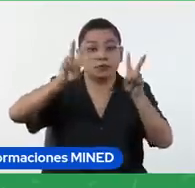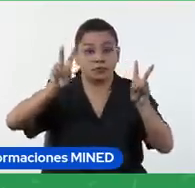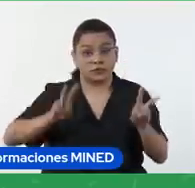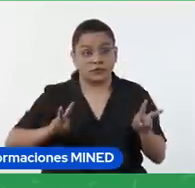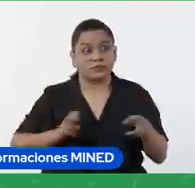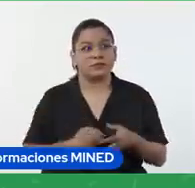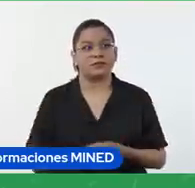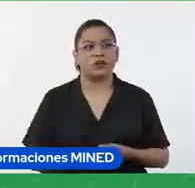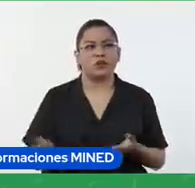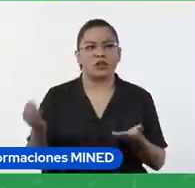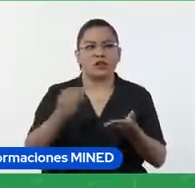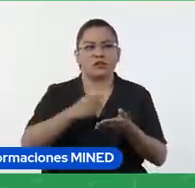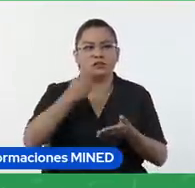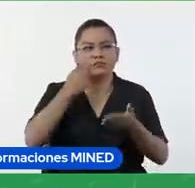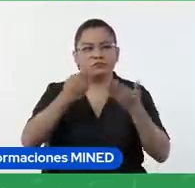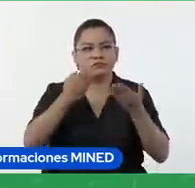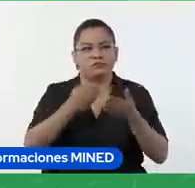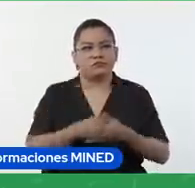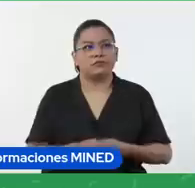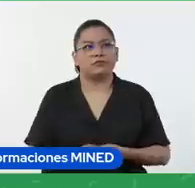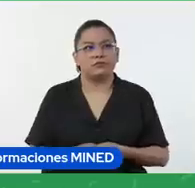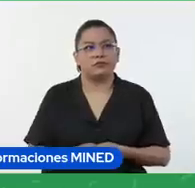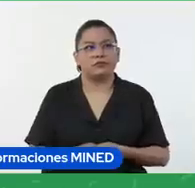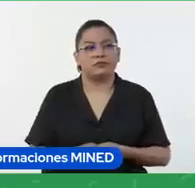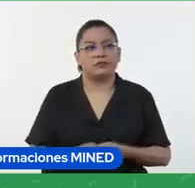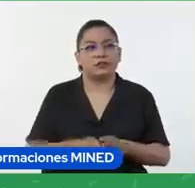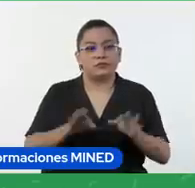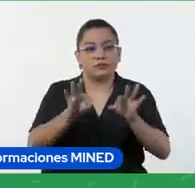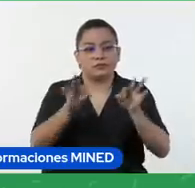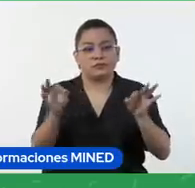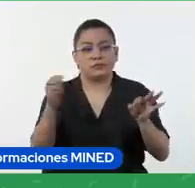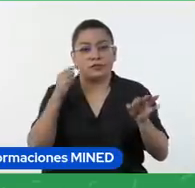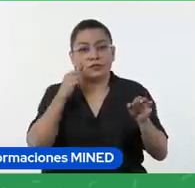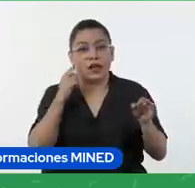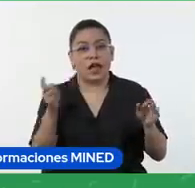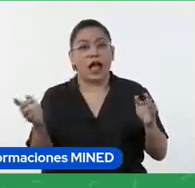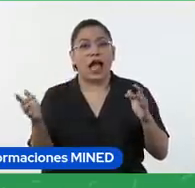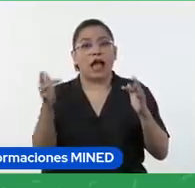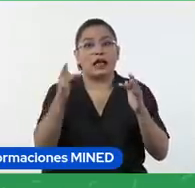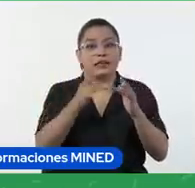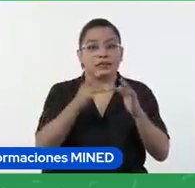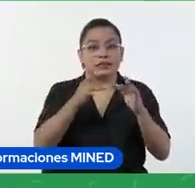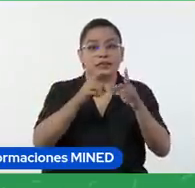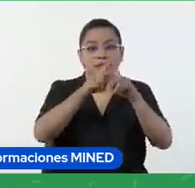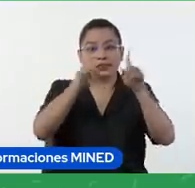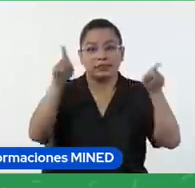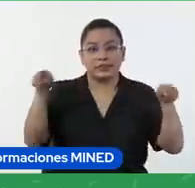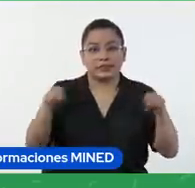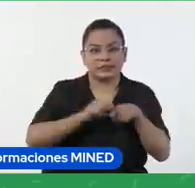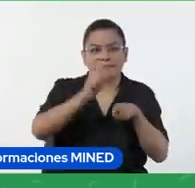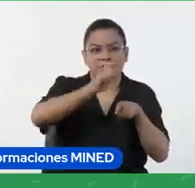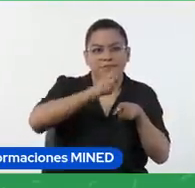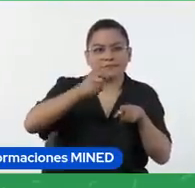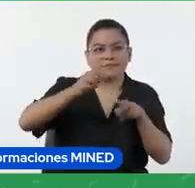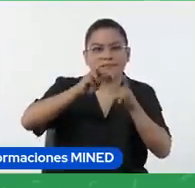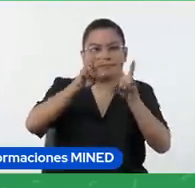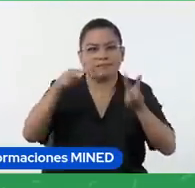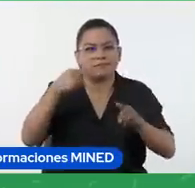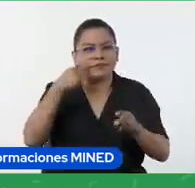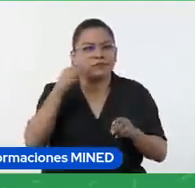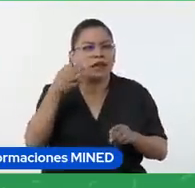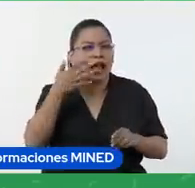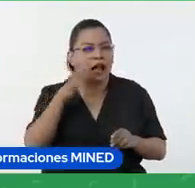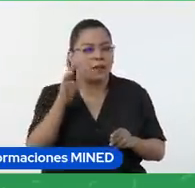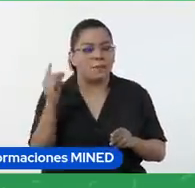porque aquí tengo un enlace hacia Jamboard ya con un ejemplo muy simple